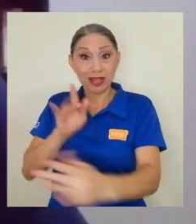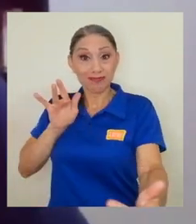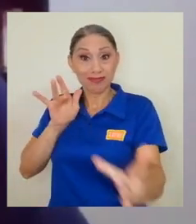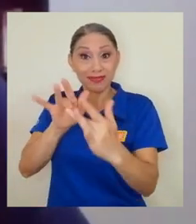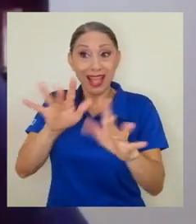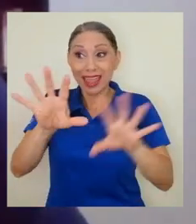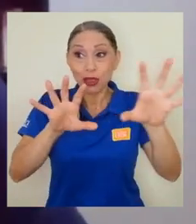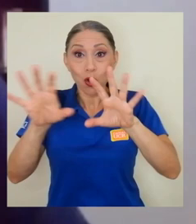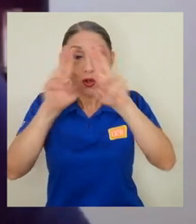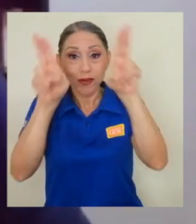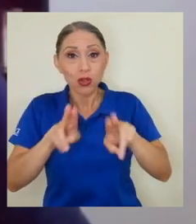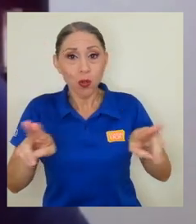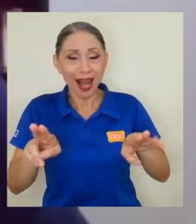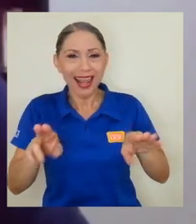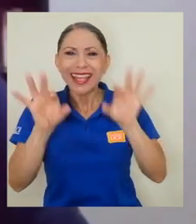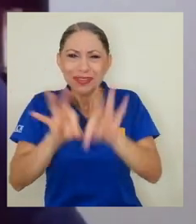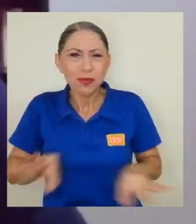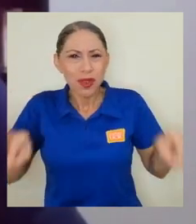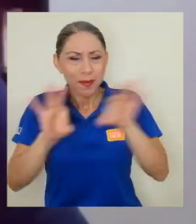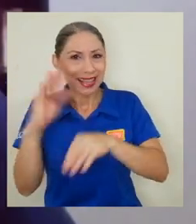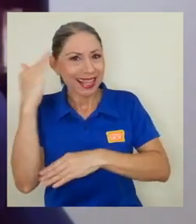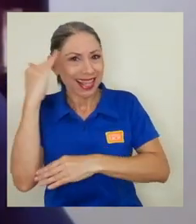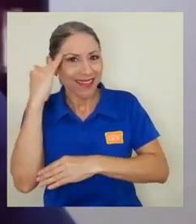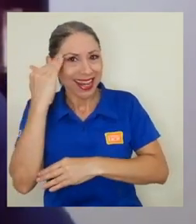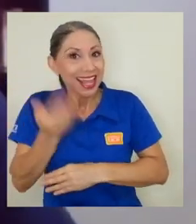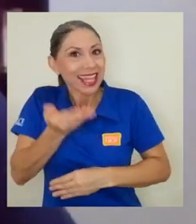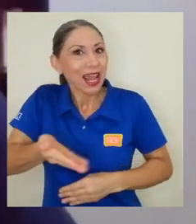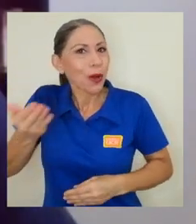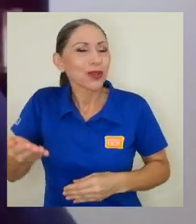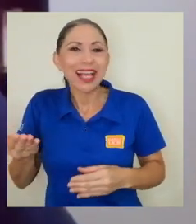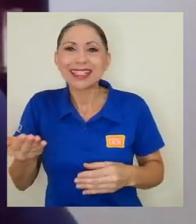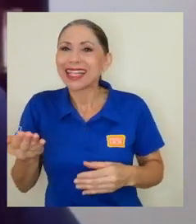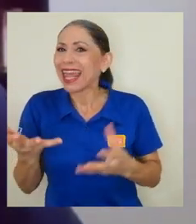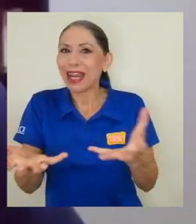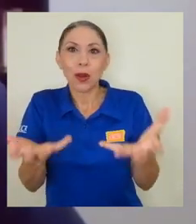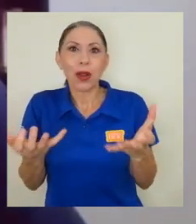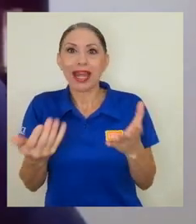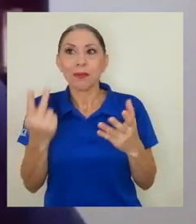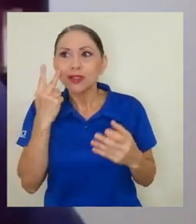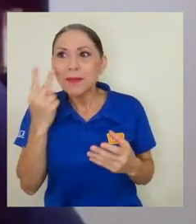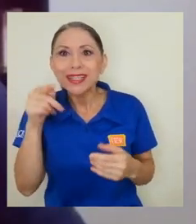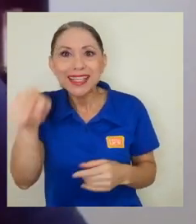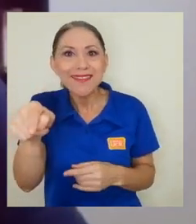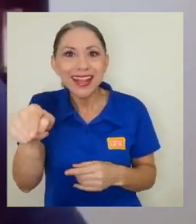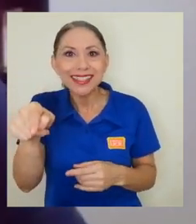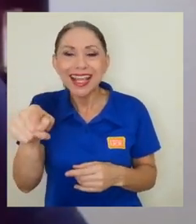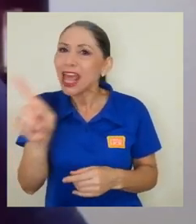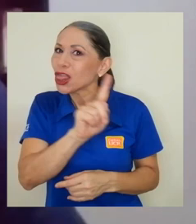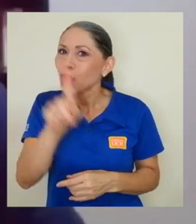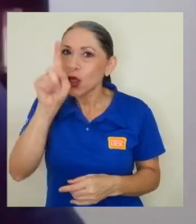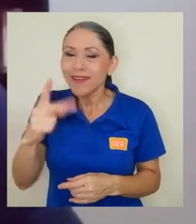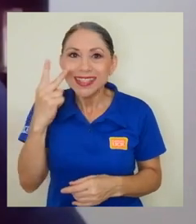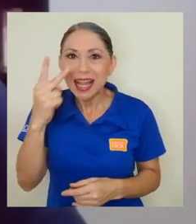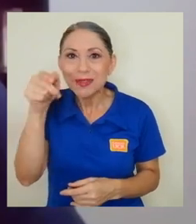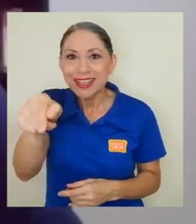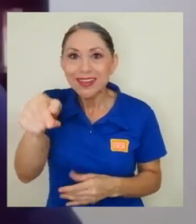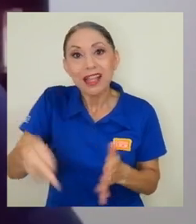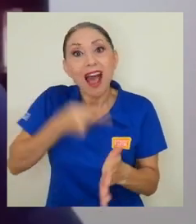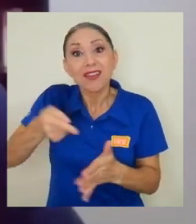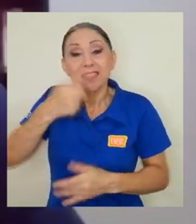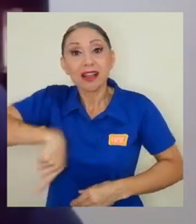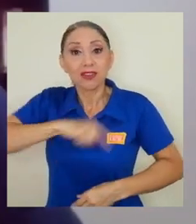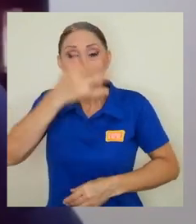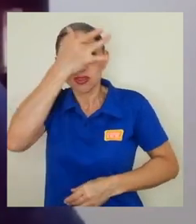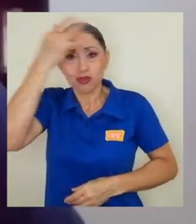saber que las cosas que no deseamos que estén visibles, que no estén visibles. Muchas veces pasa que se nos olvida y es muy importante